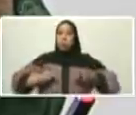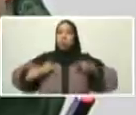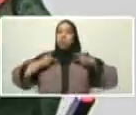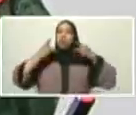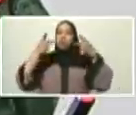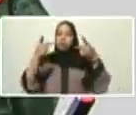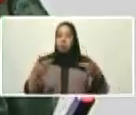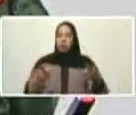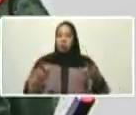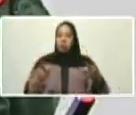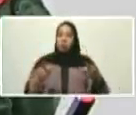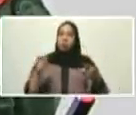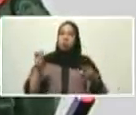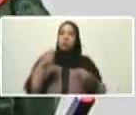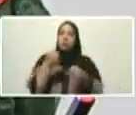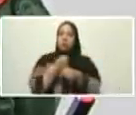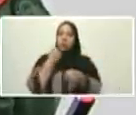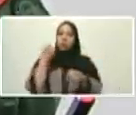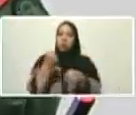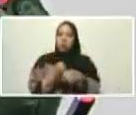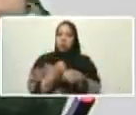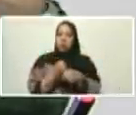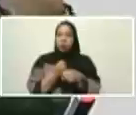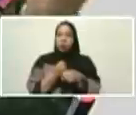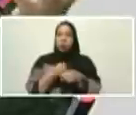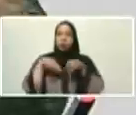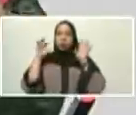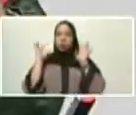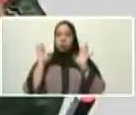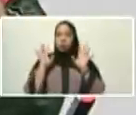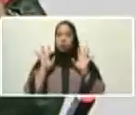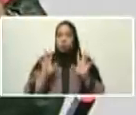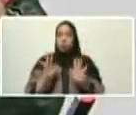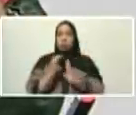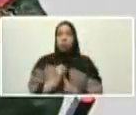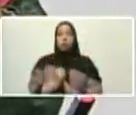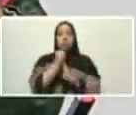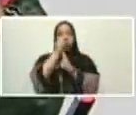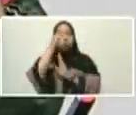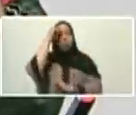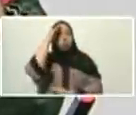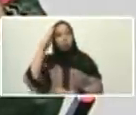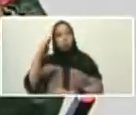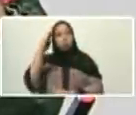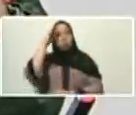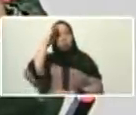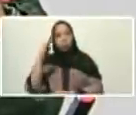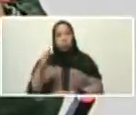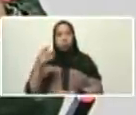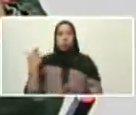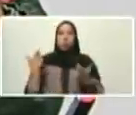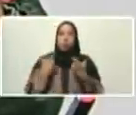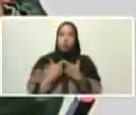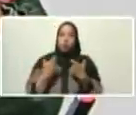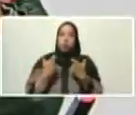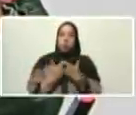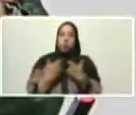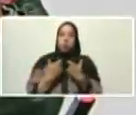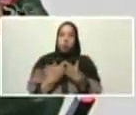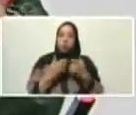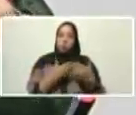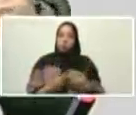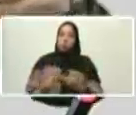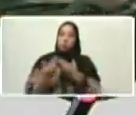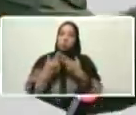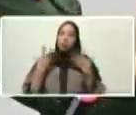y las tropas, las tropas que él lideraba, aún con las deficiencias logísticas que le